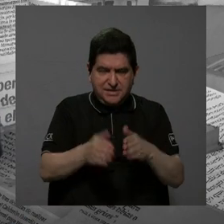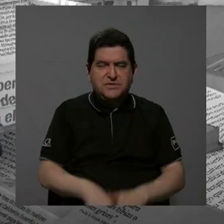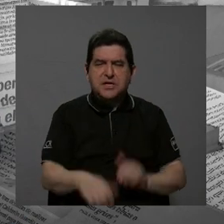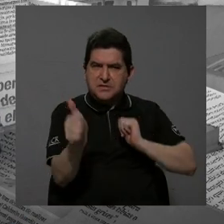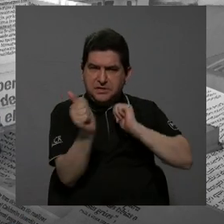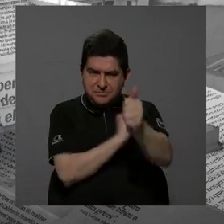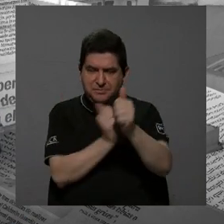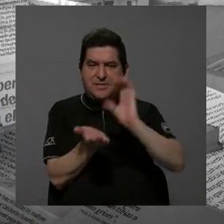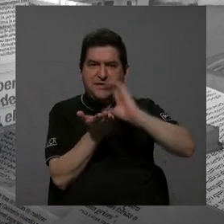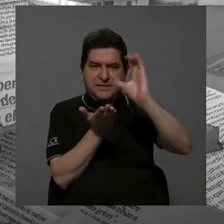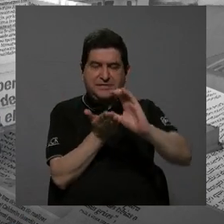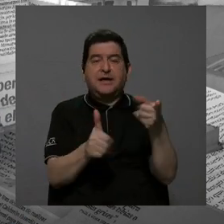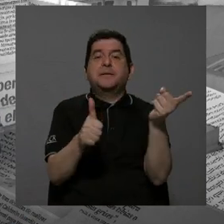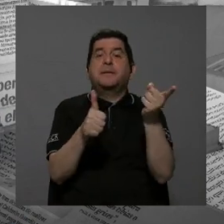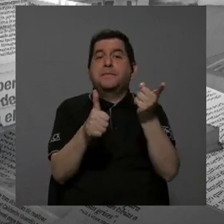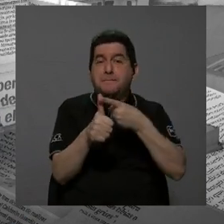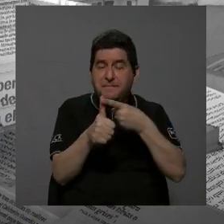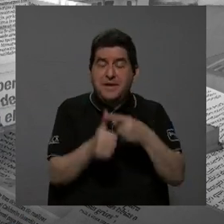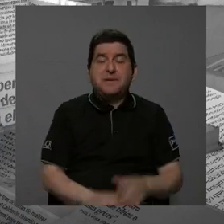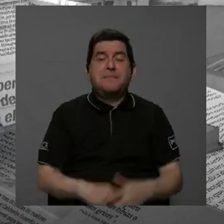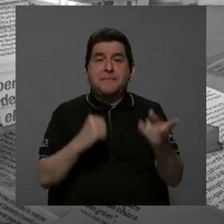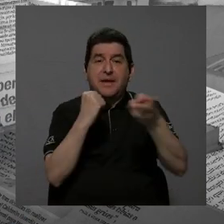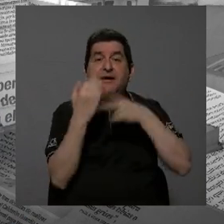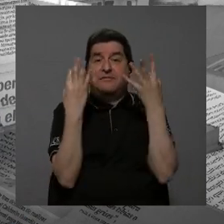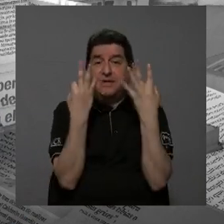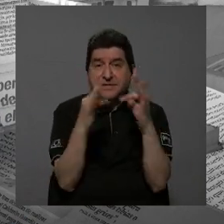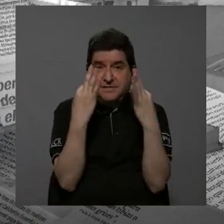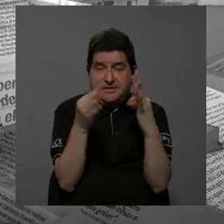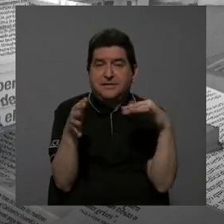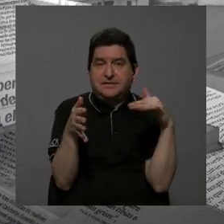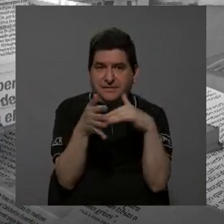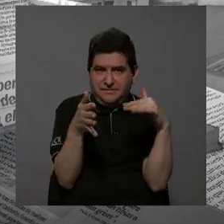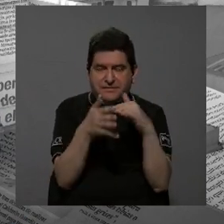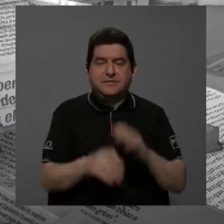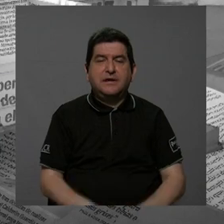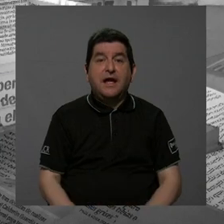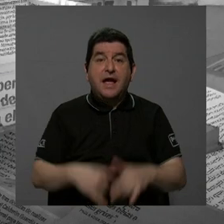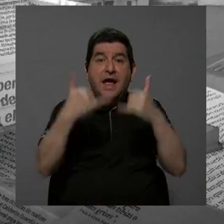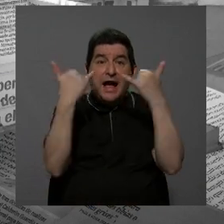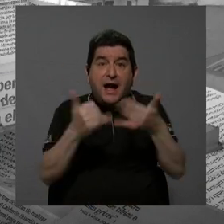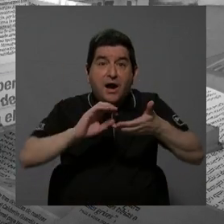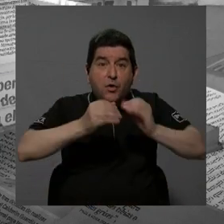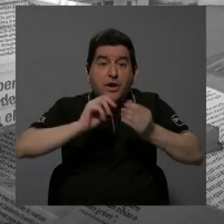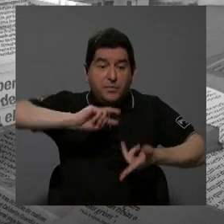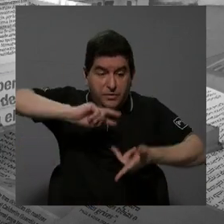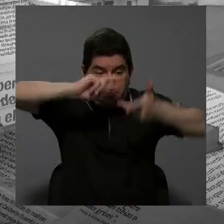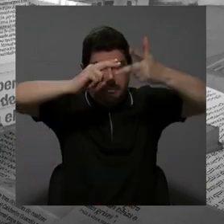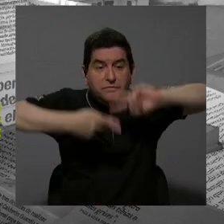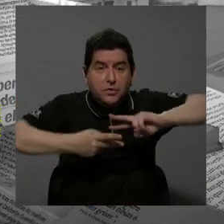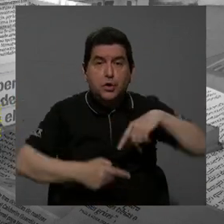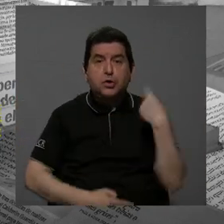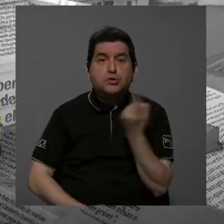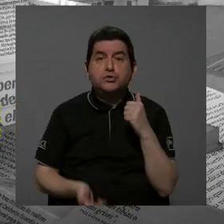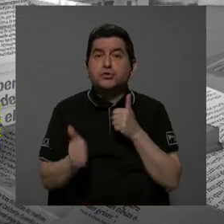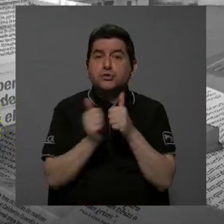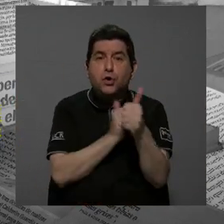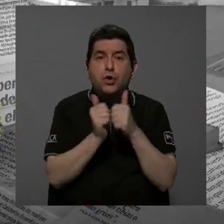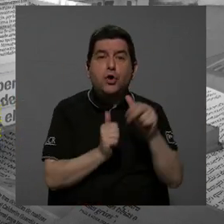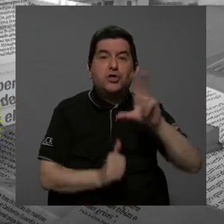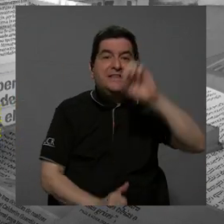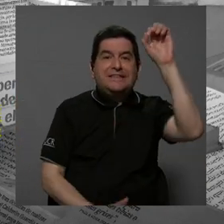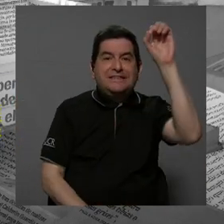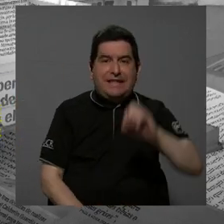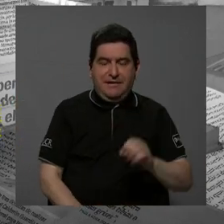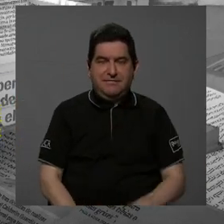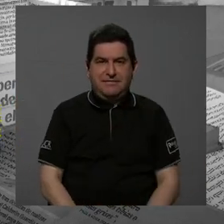lograban pasar el curso en la primera vez que los llevaban. Ahora más bien tenemos los datos invertidos, solo lo pasan el 30